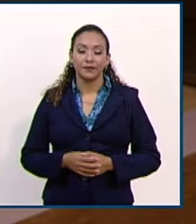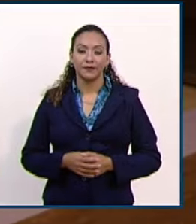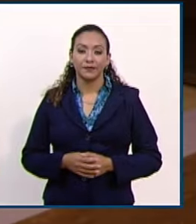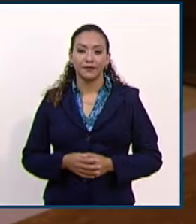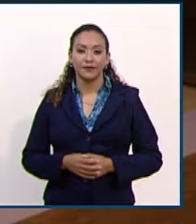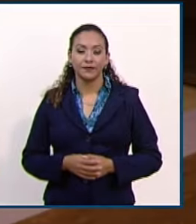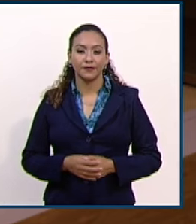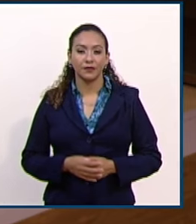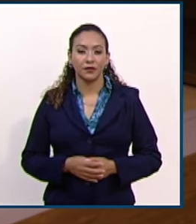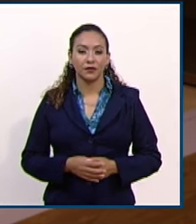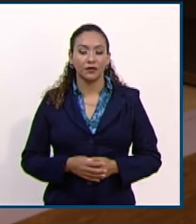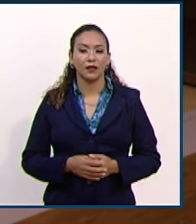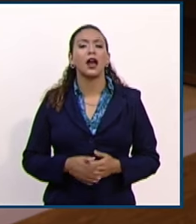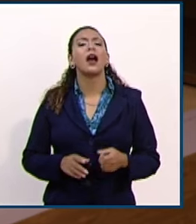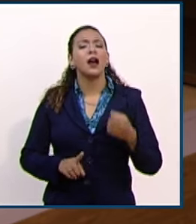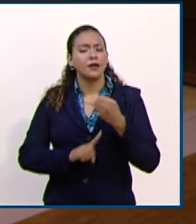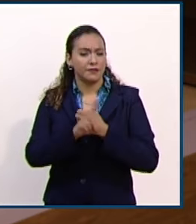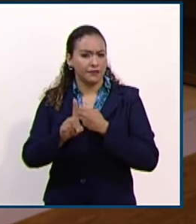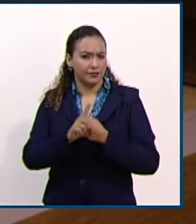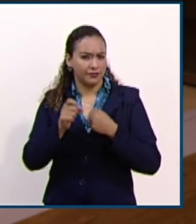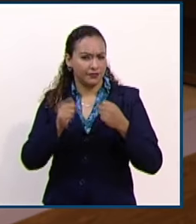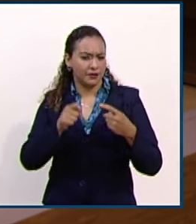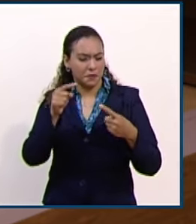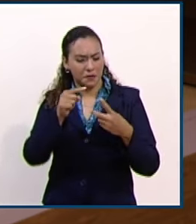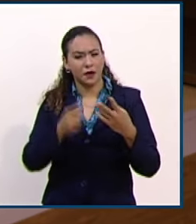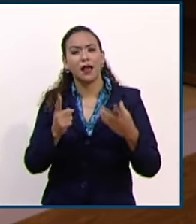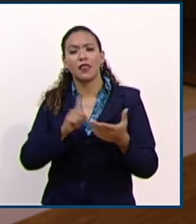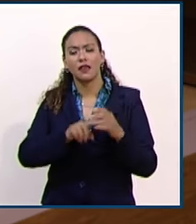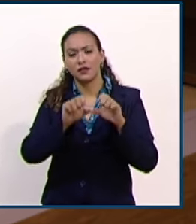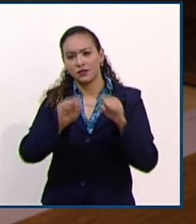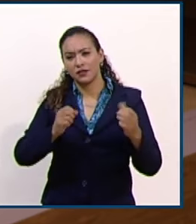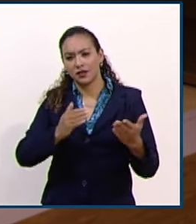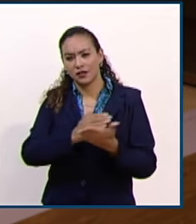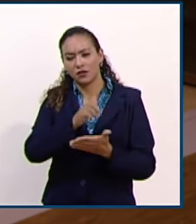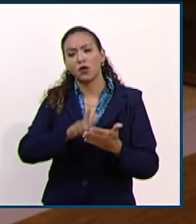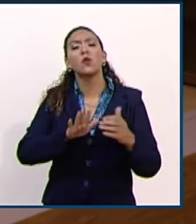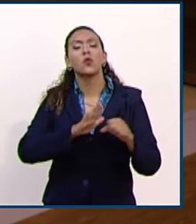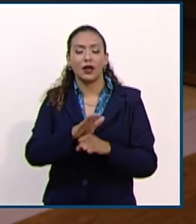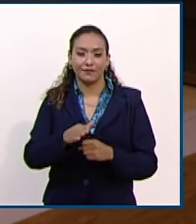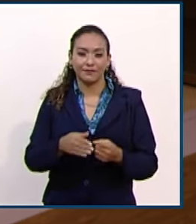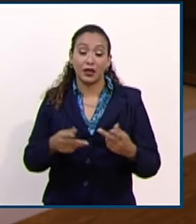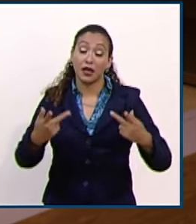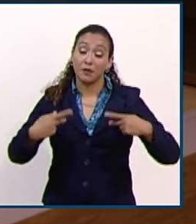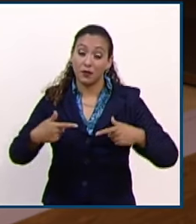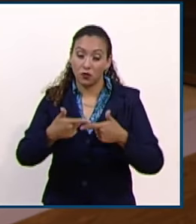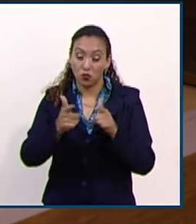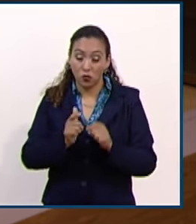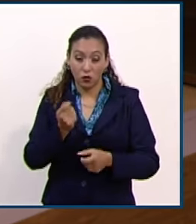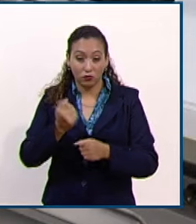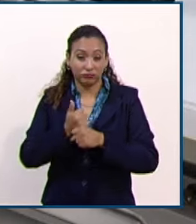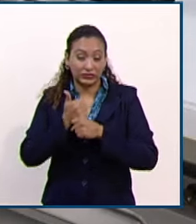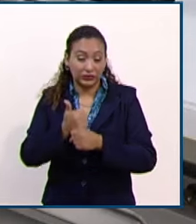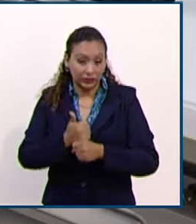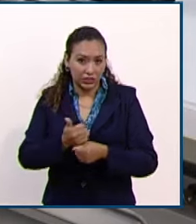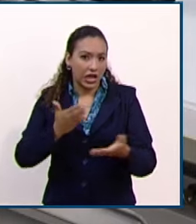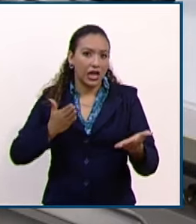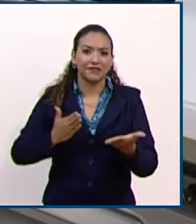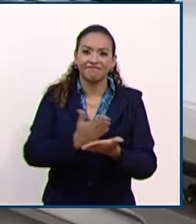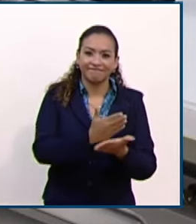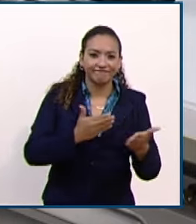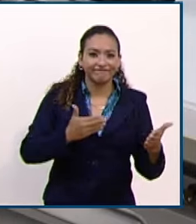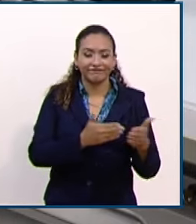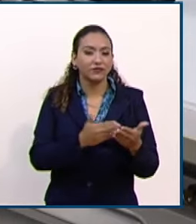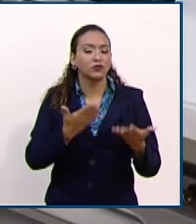Las principales problemáticas que se enfrentan en el sistema de justicia es la falta de acceso para grupos vulnerables, a la demora en la